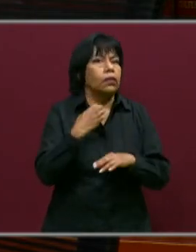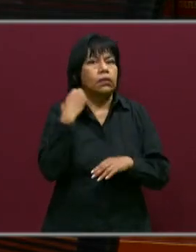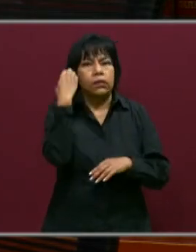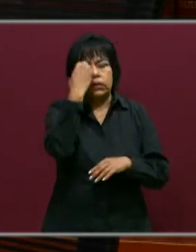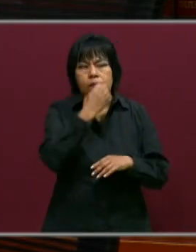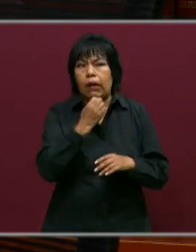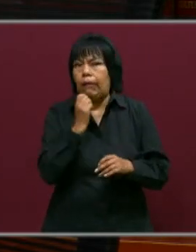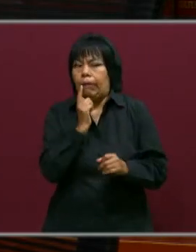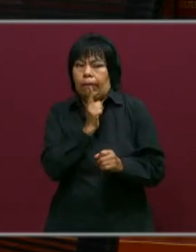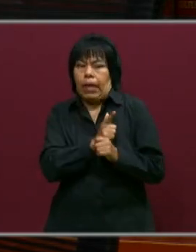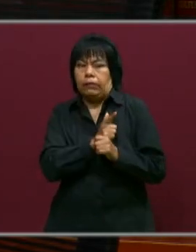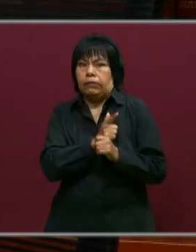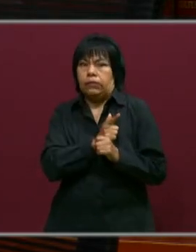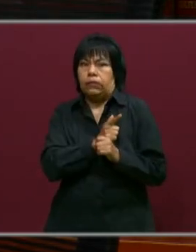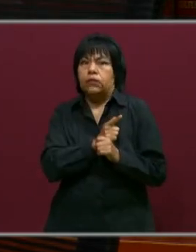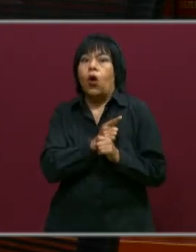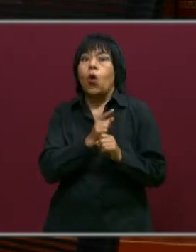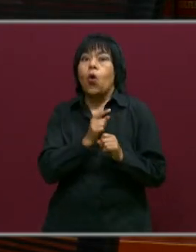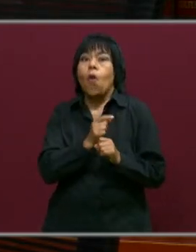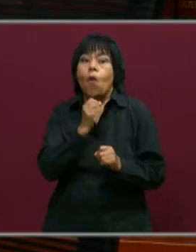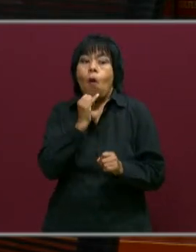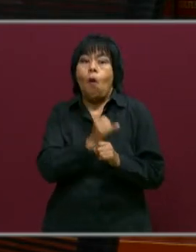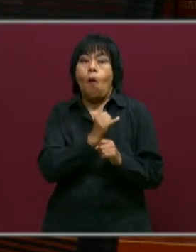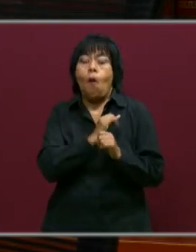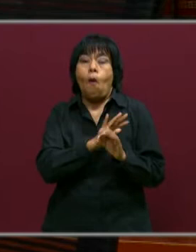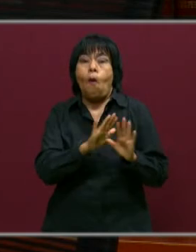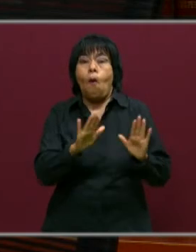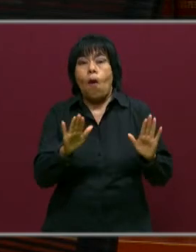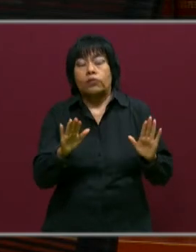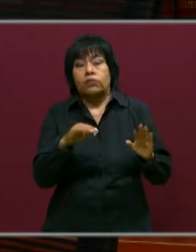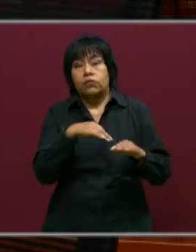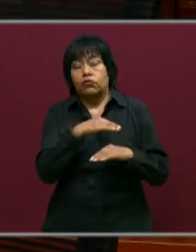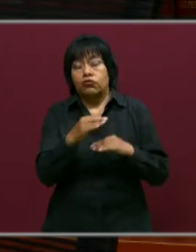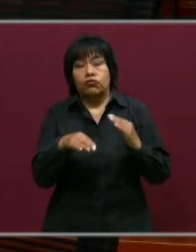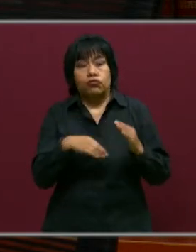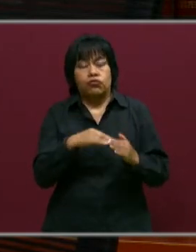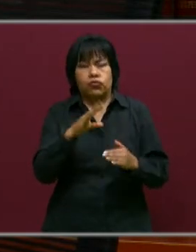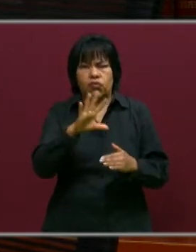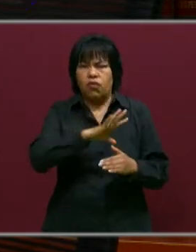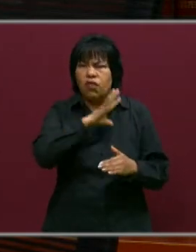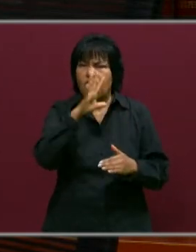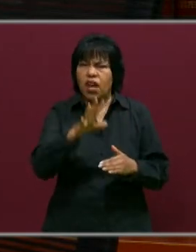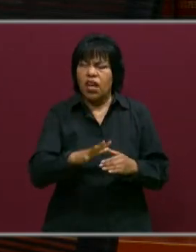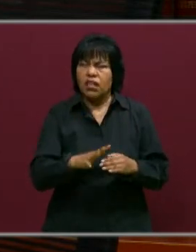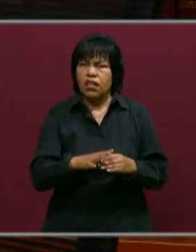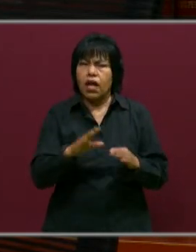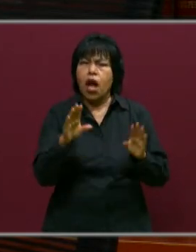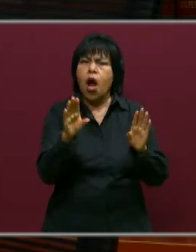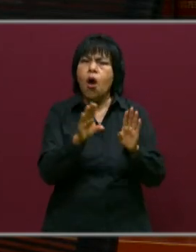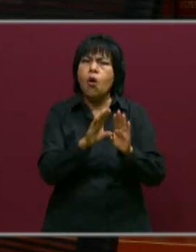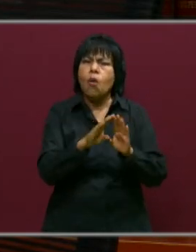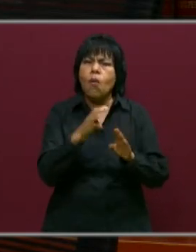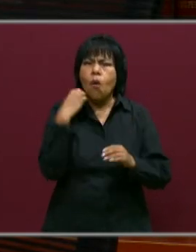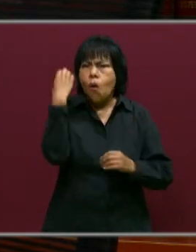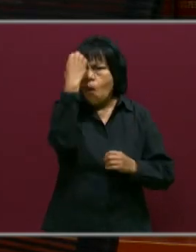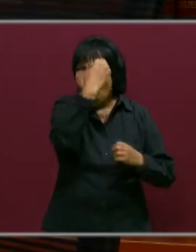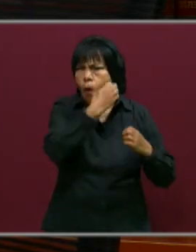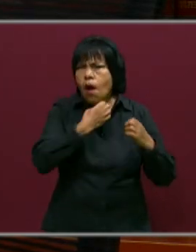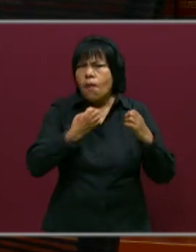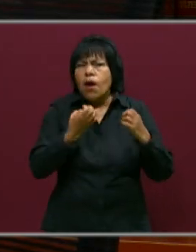dar un informe, vamos a dar una… a reportar una… los reportes de evaluación